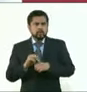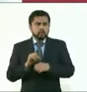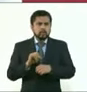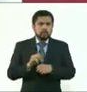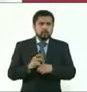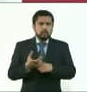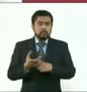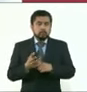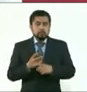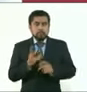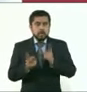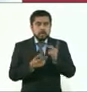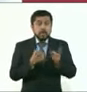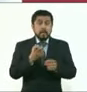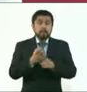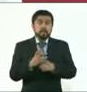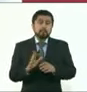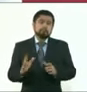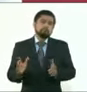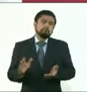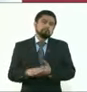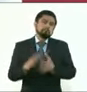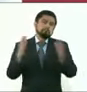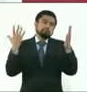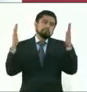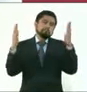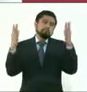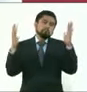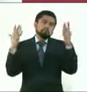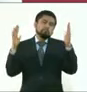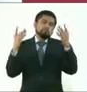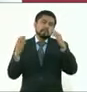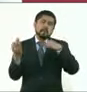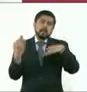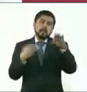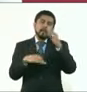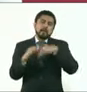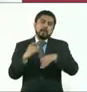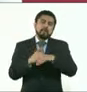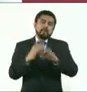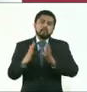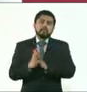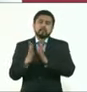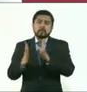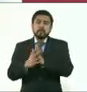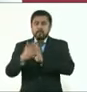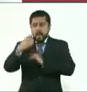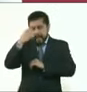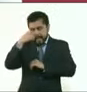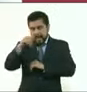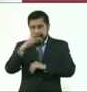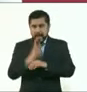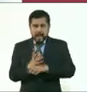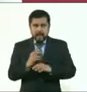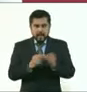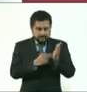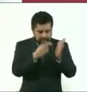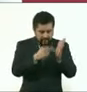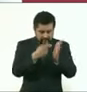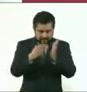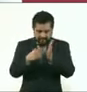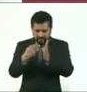A todos los que participaron en las firmas para que se haga realidad este